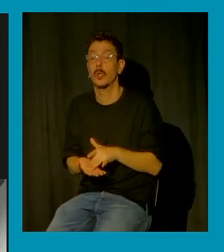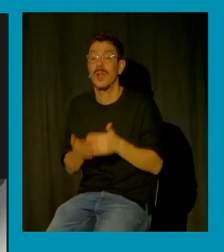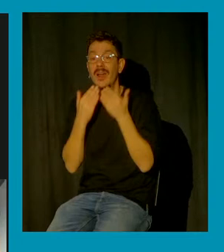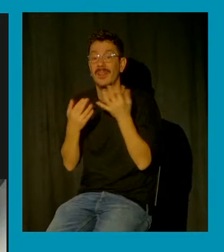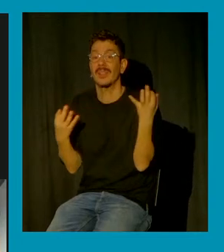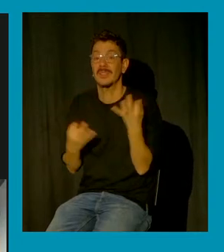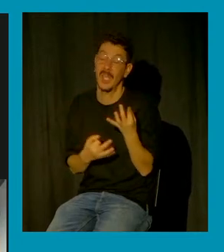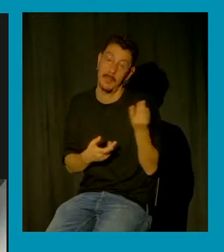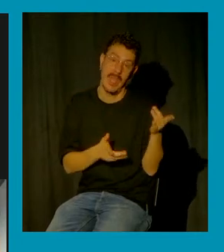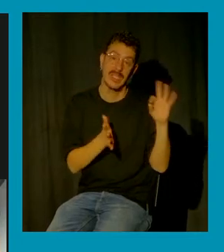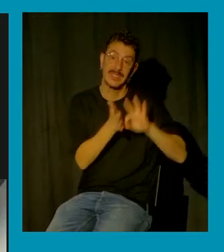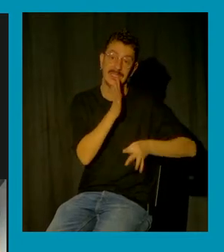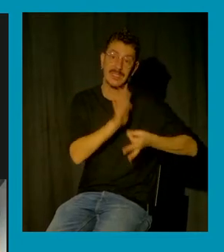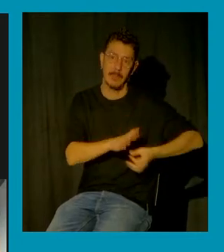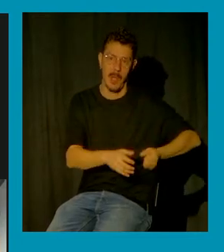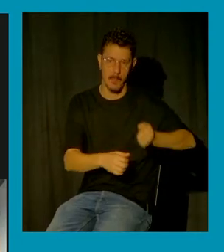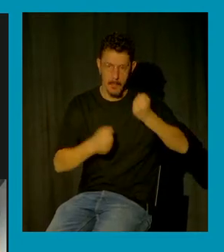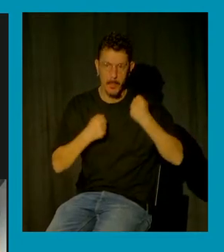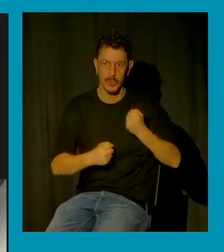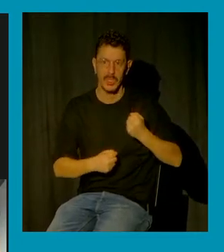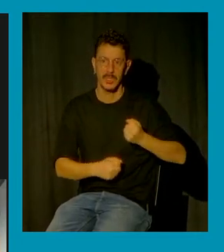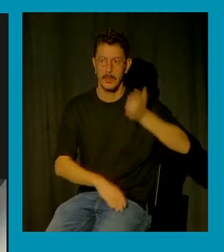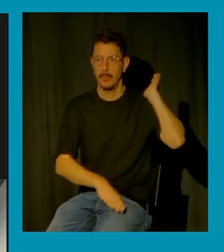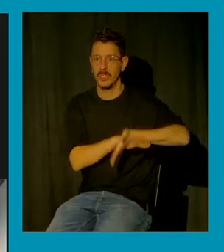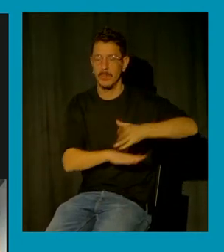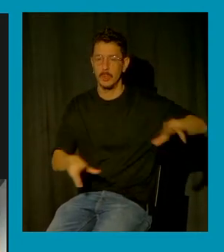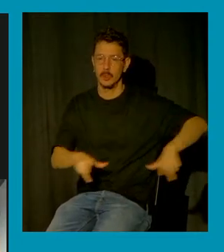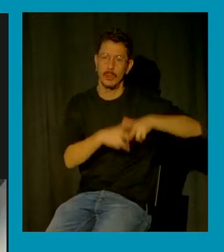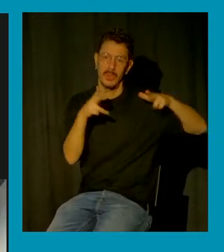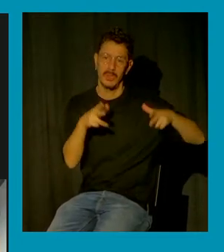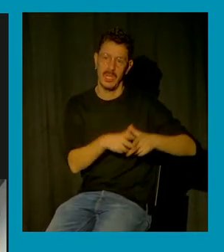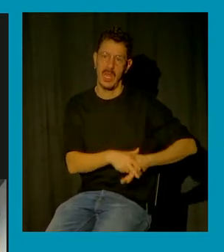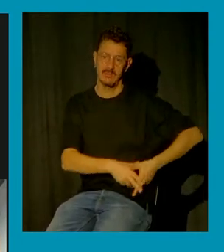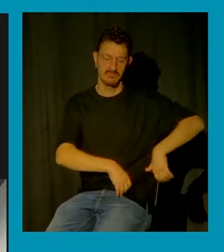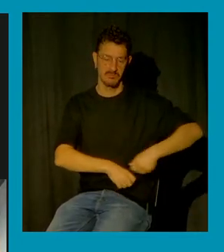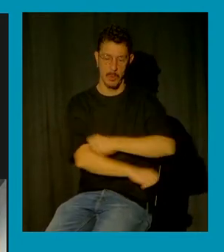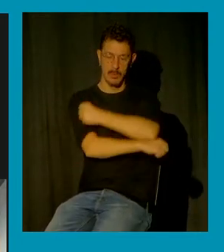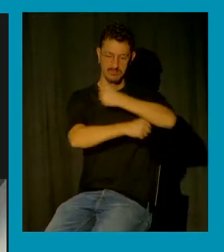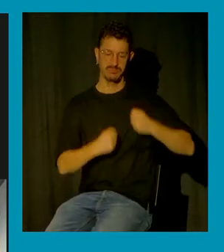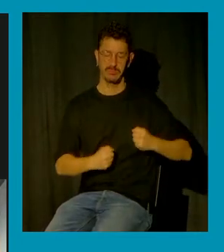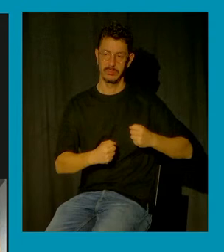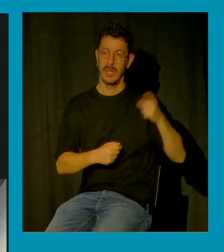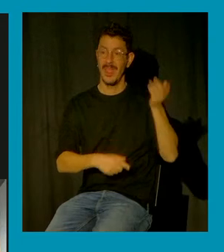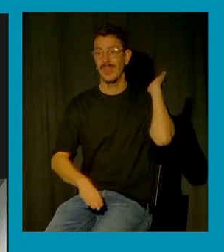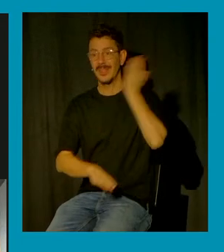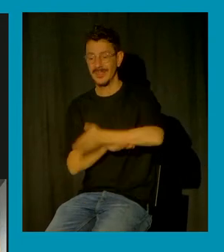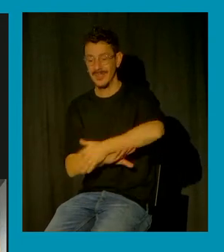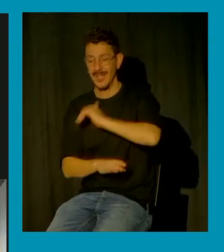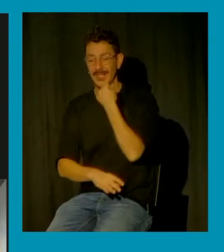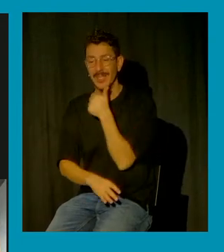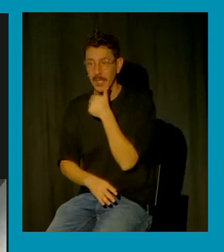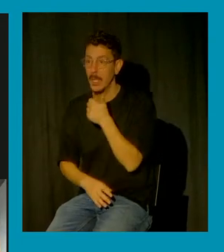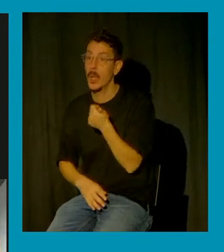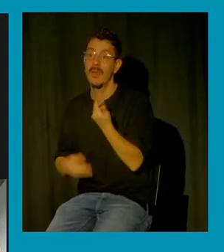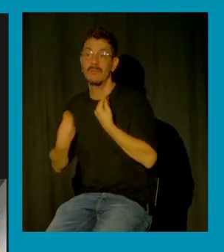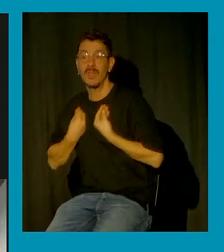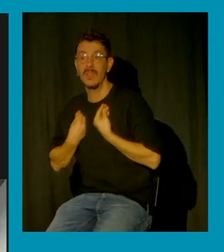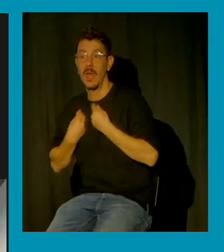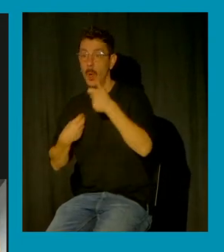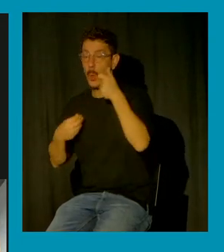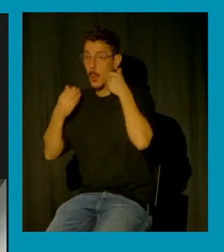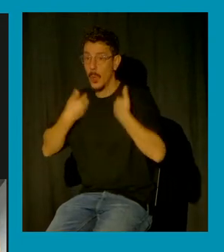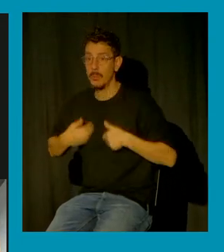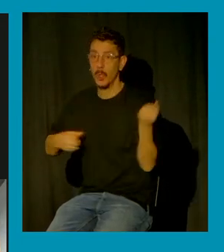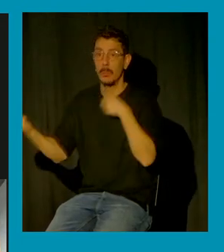sistema un potente sistema punitivo social que vigila y castiga constantemente la vida el cuerpo y el comportamiento de las